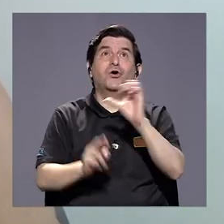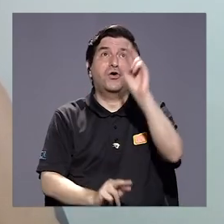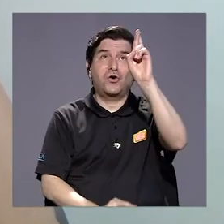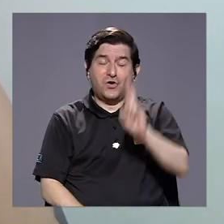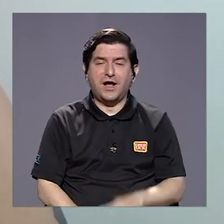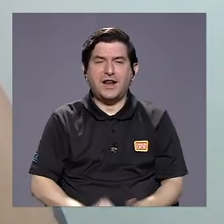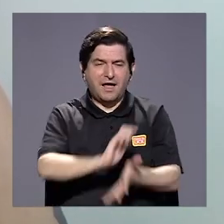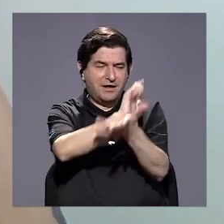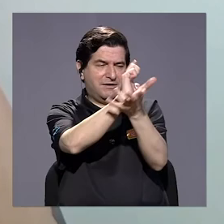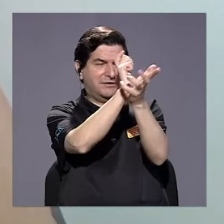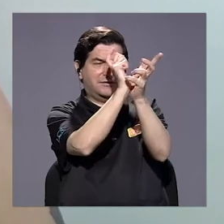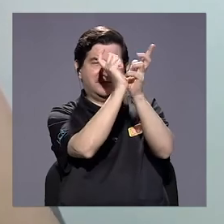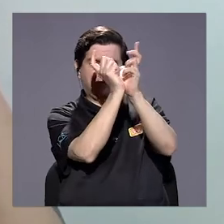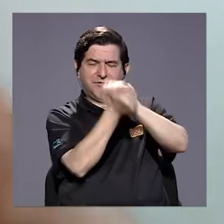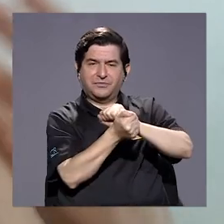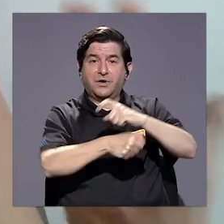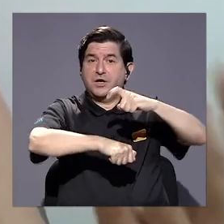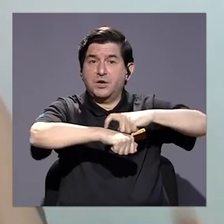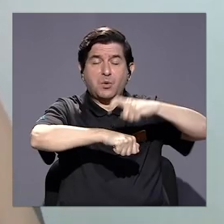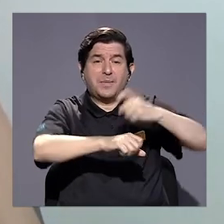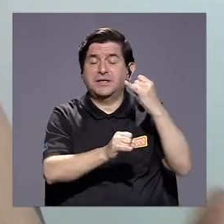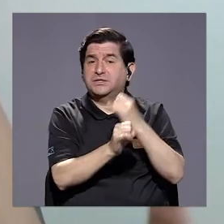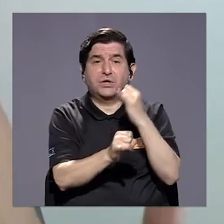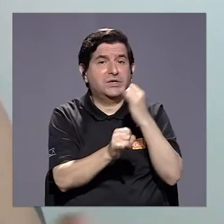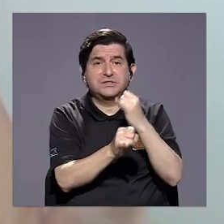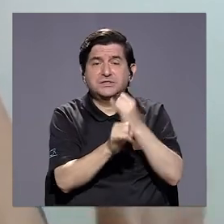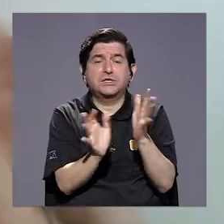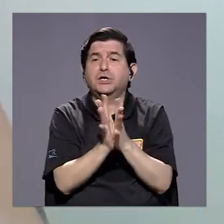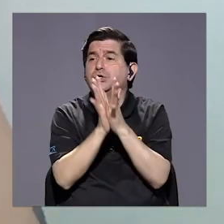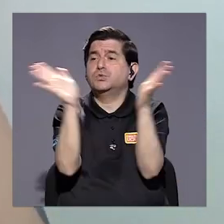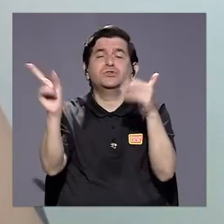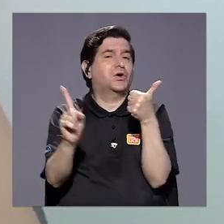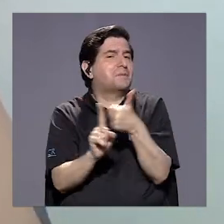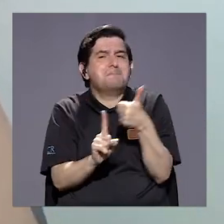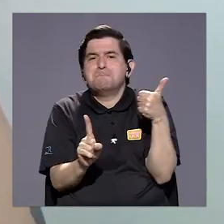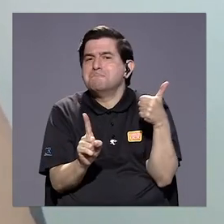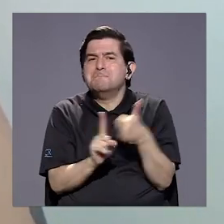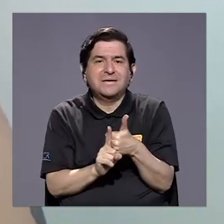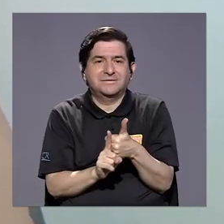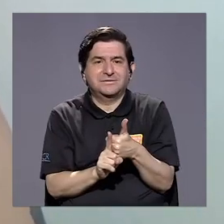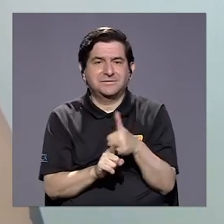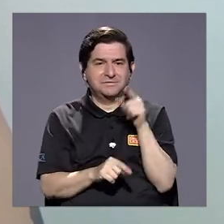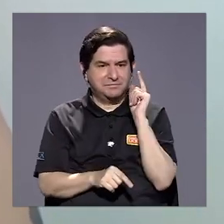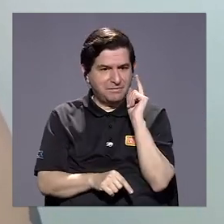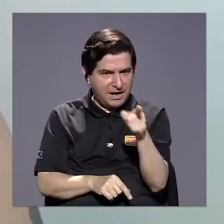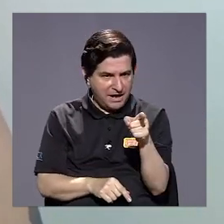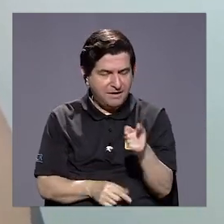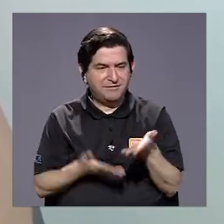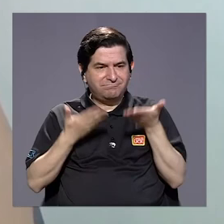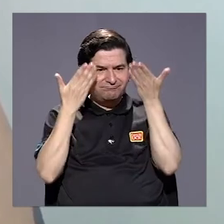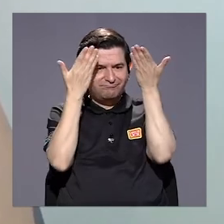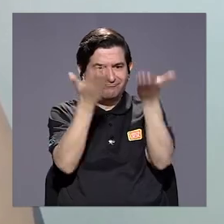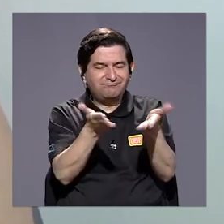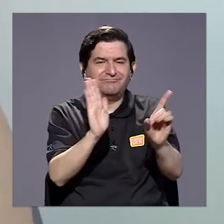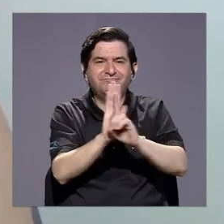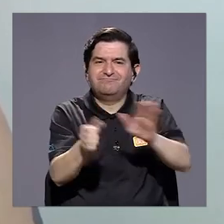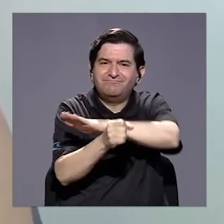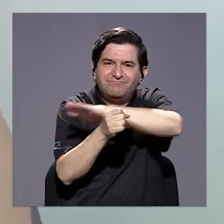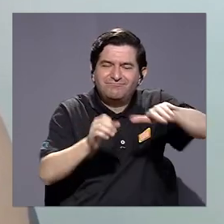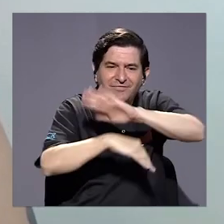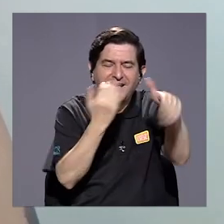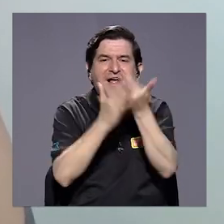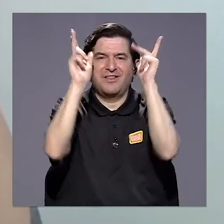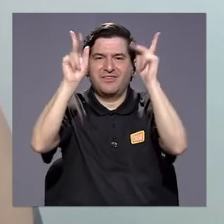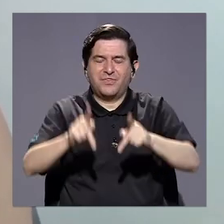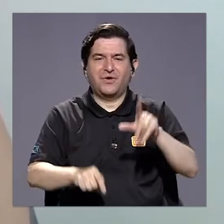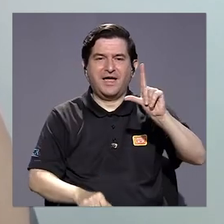Rica se vaya transformando y llegue un punto en que la institucionalidad pública por sí misma se encargue de brindar derechos plenos a